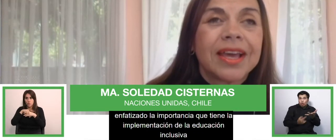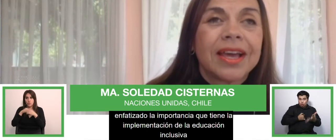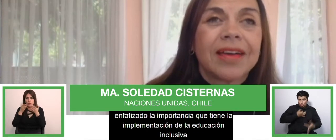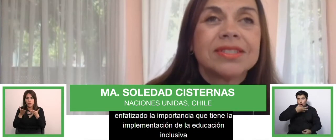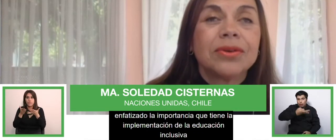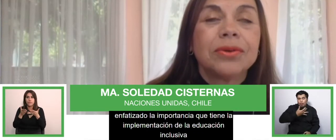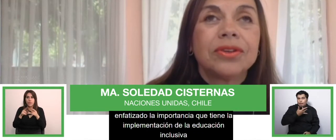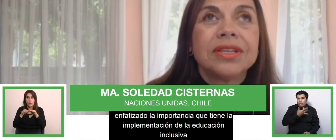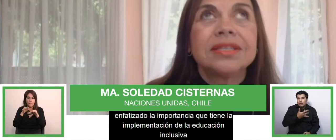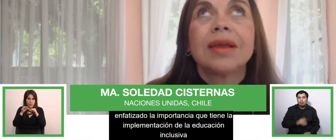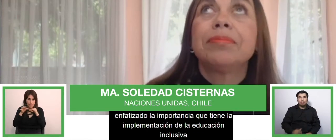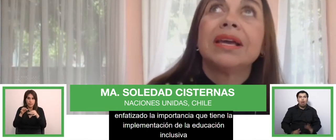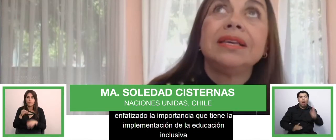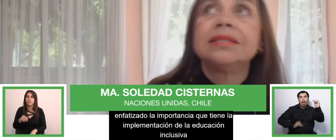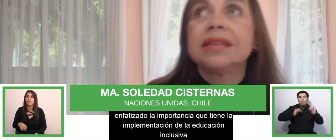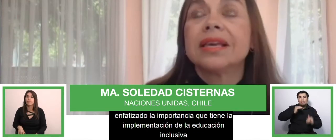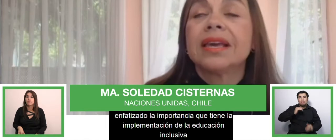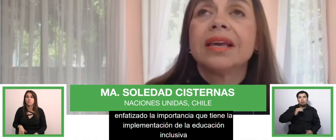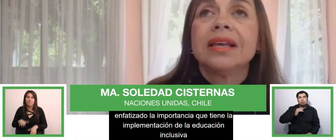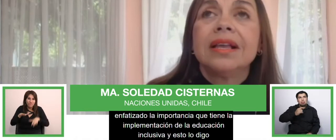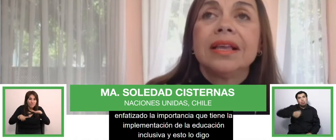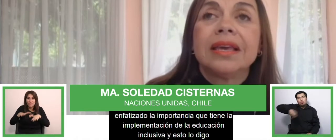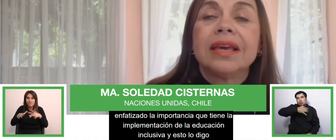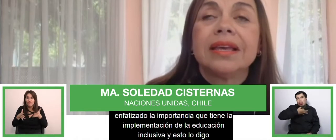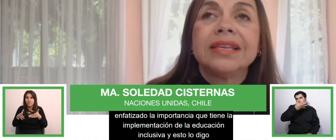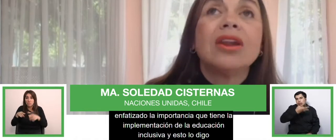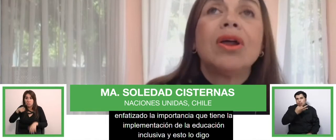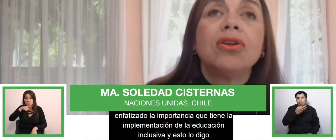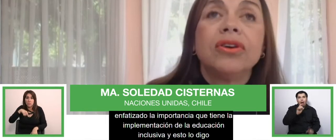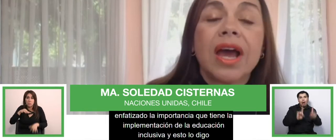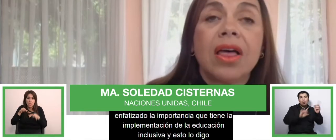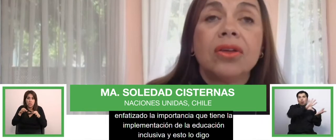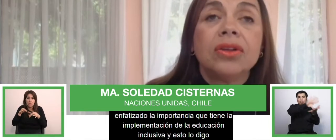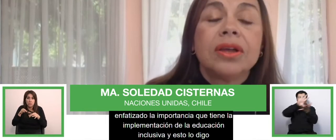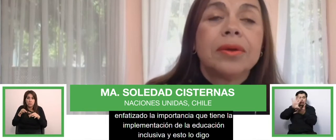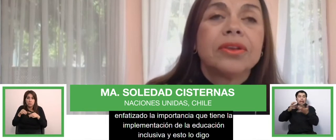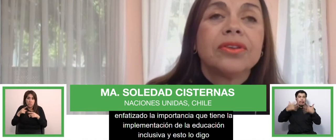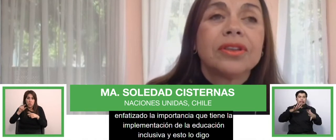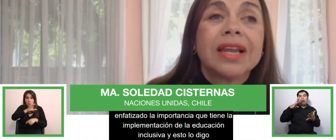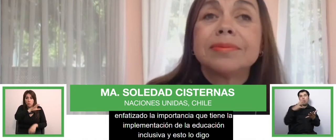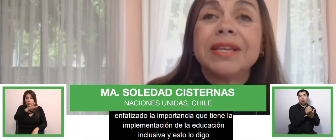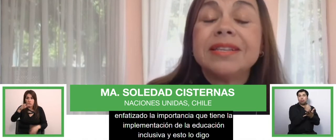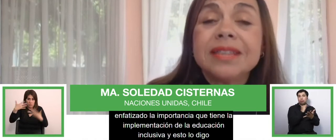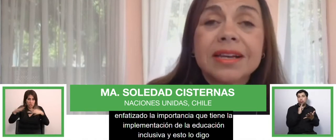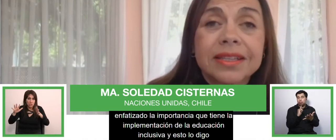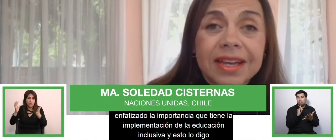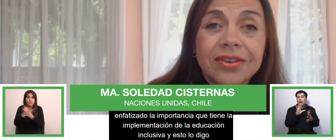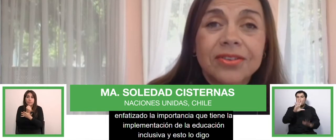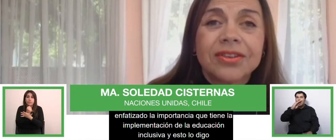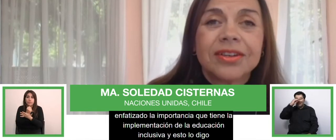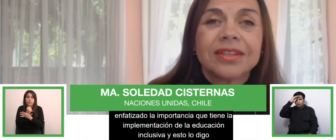porque a veces uno dice, hay países que ya lo han logrado. La experiencia que tengo en